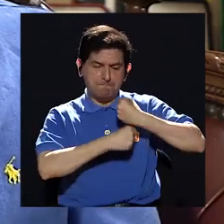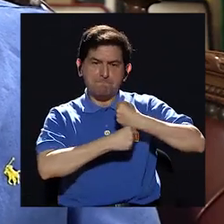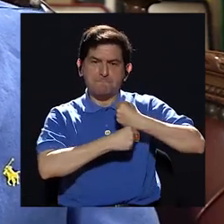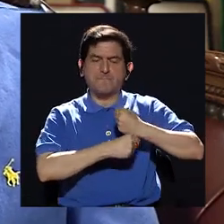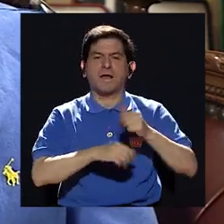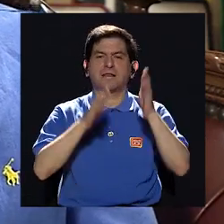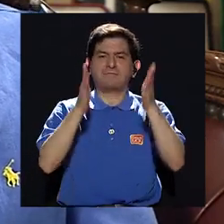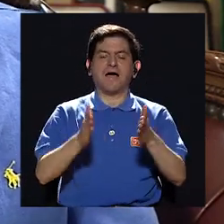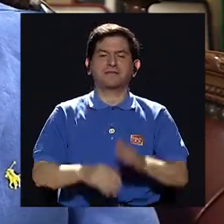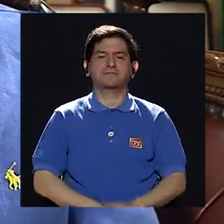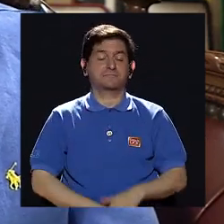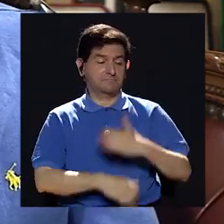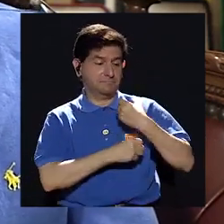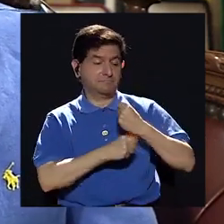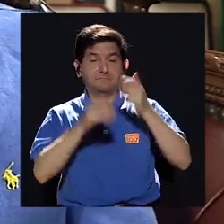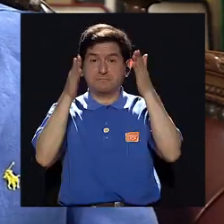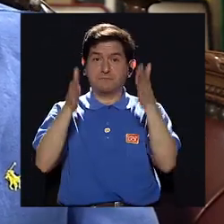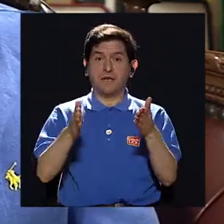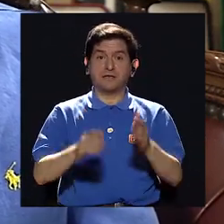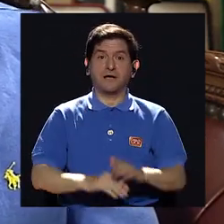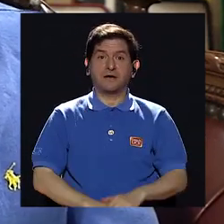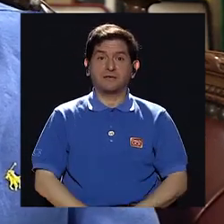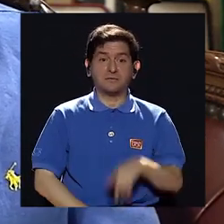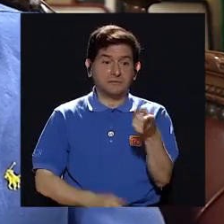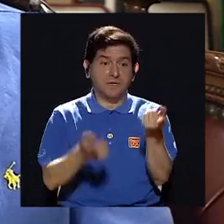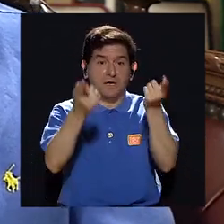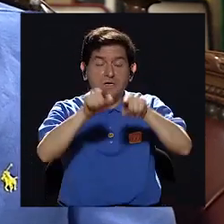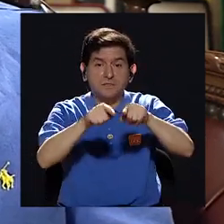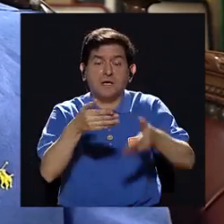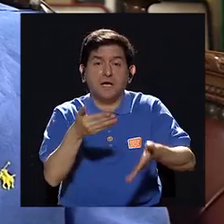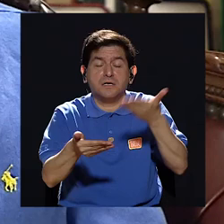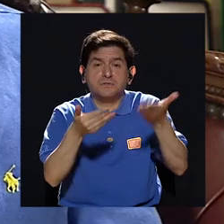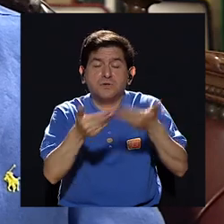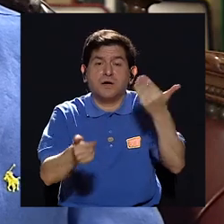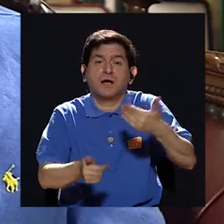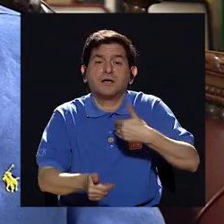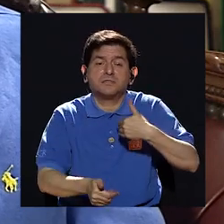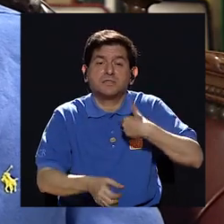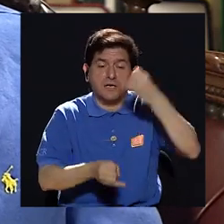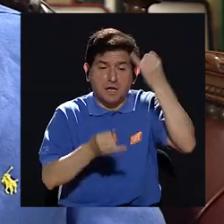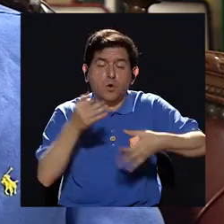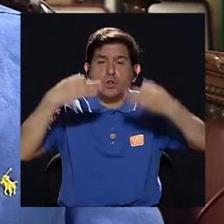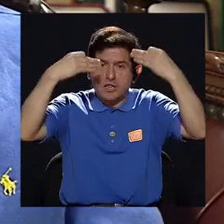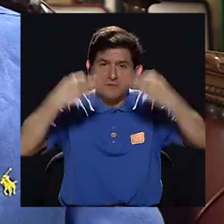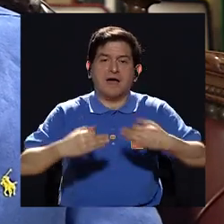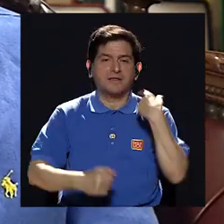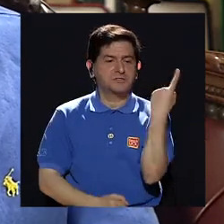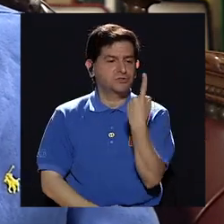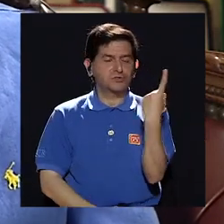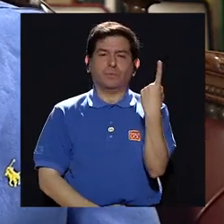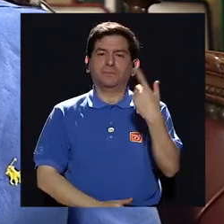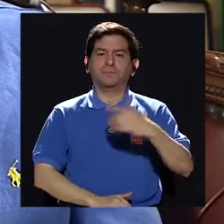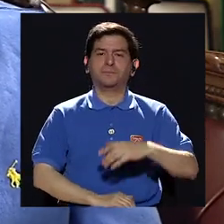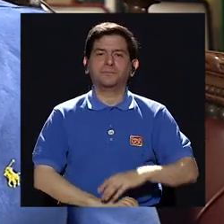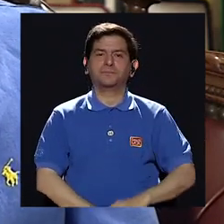y los militares eran casi que los que tenían la última palabra siempre